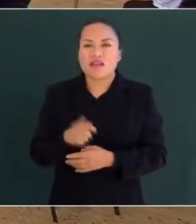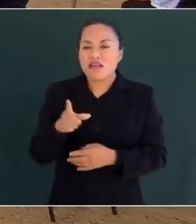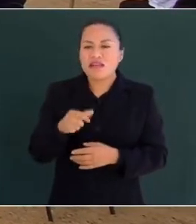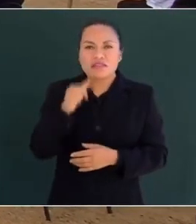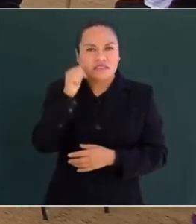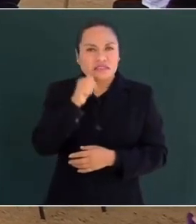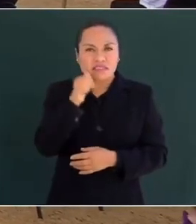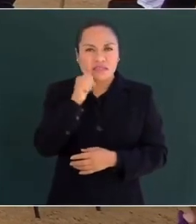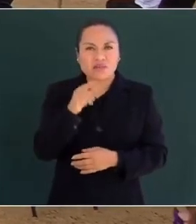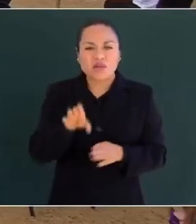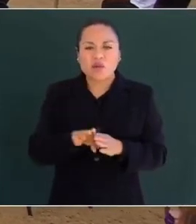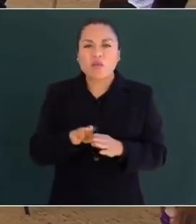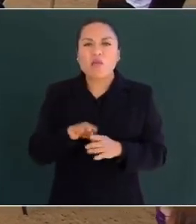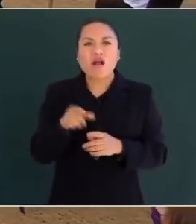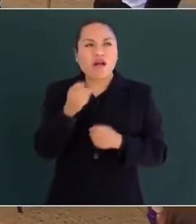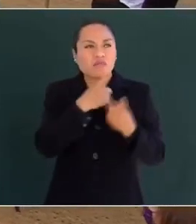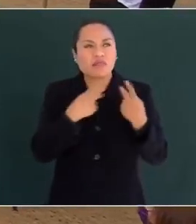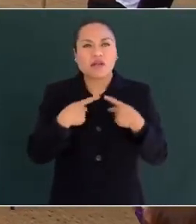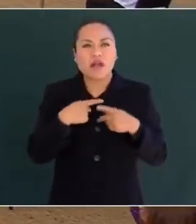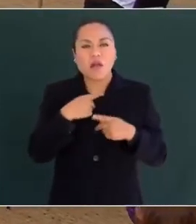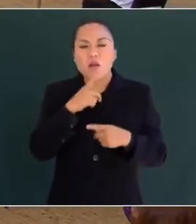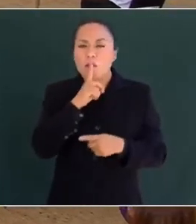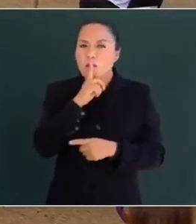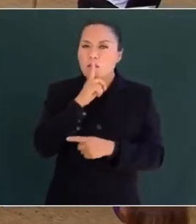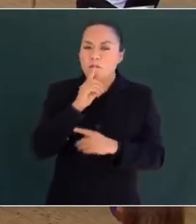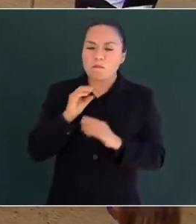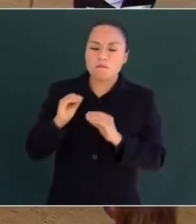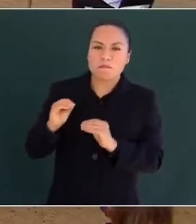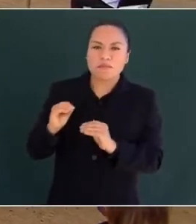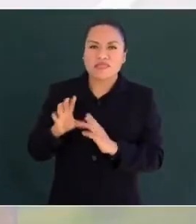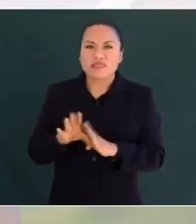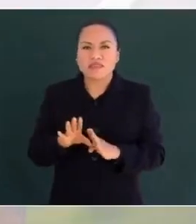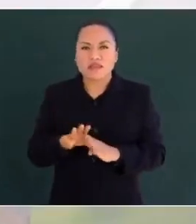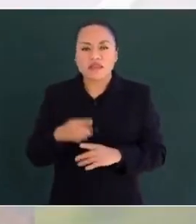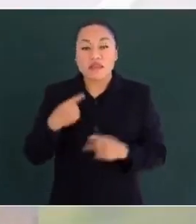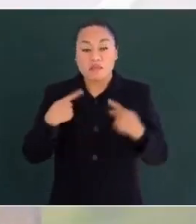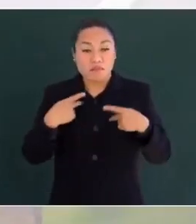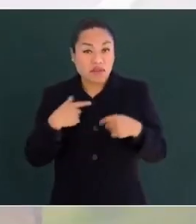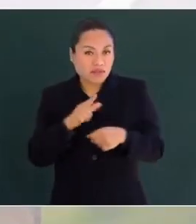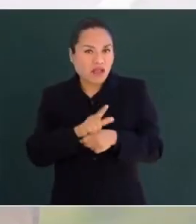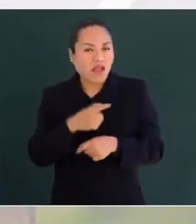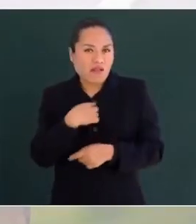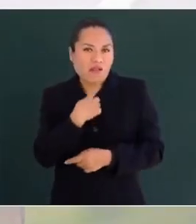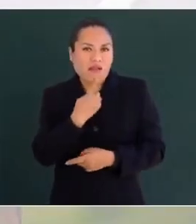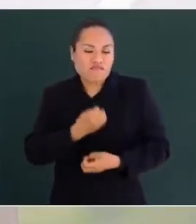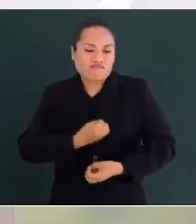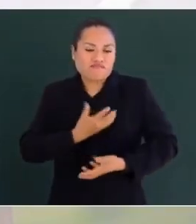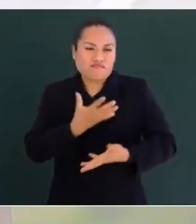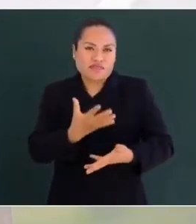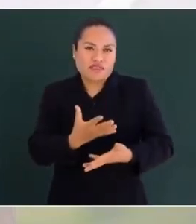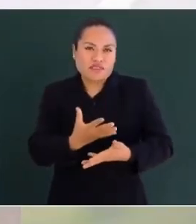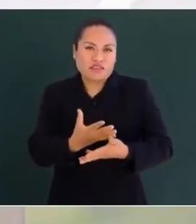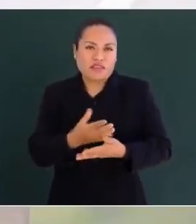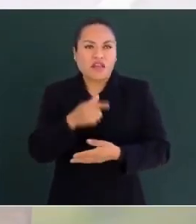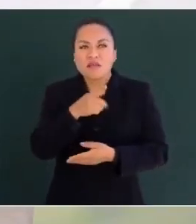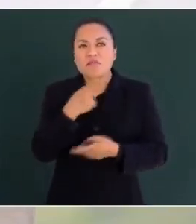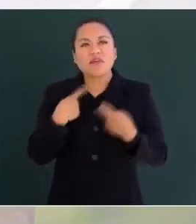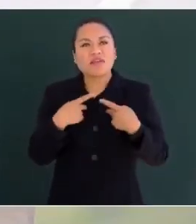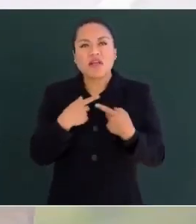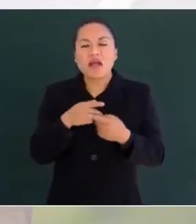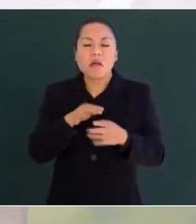frecuentemente omitida. Me atrevo a decir de manera personal que ha sido subestimado.